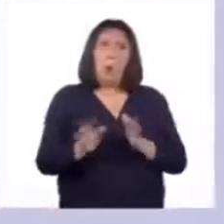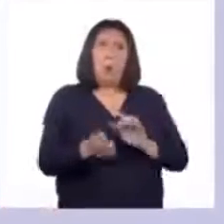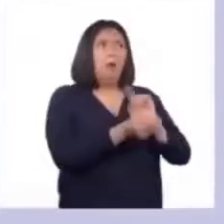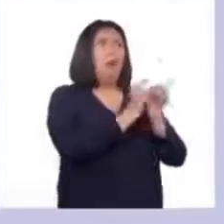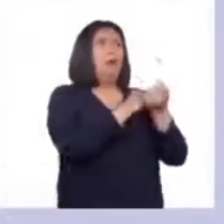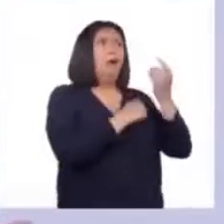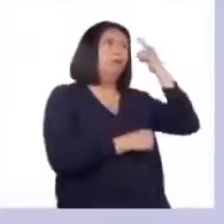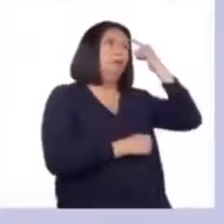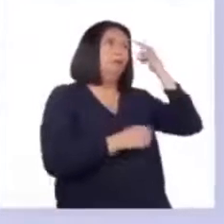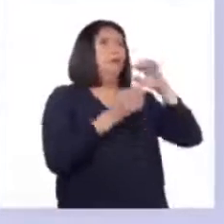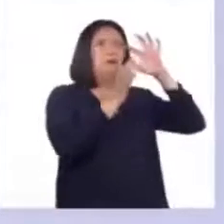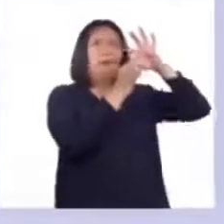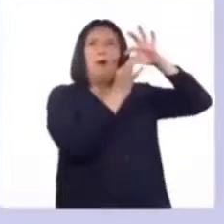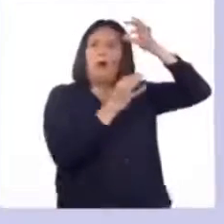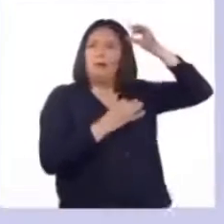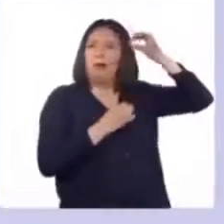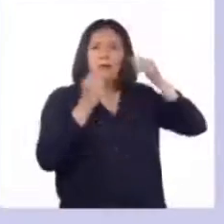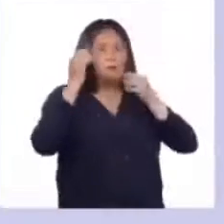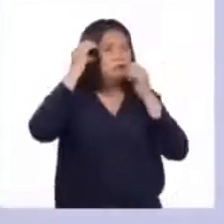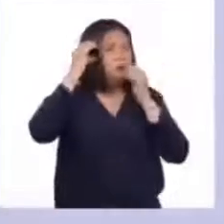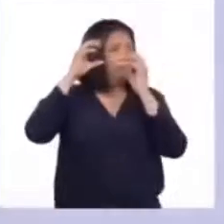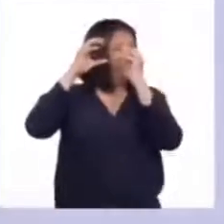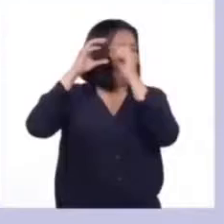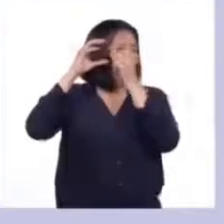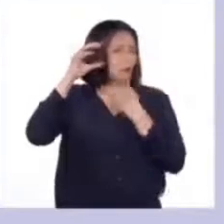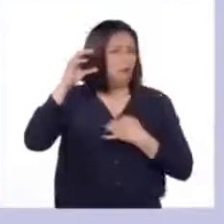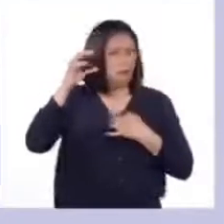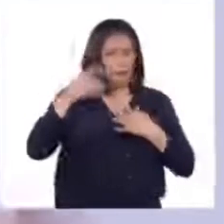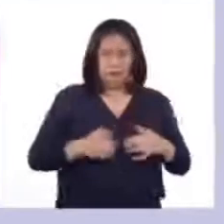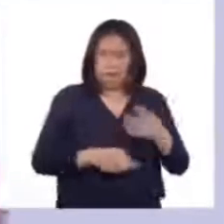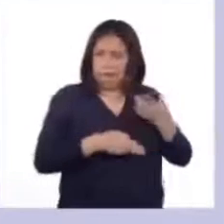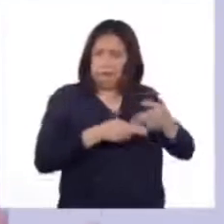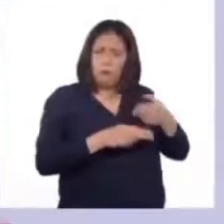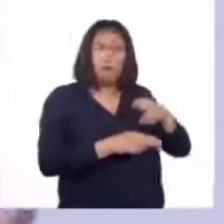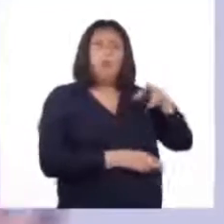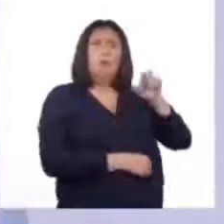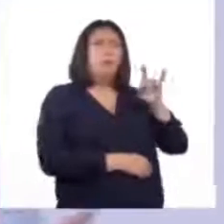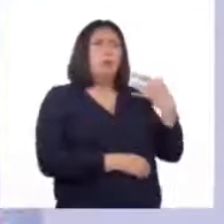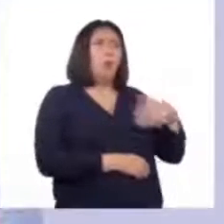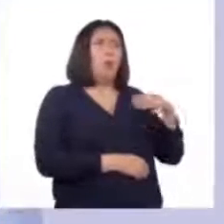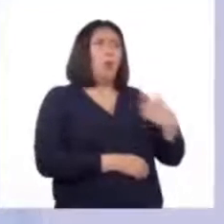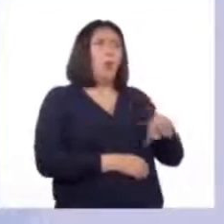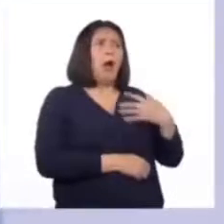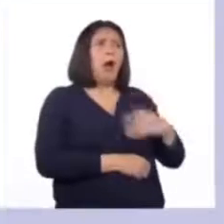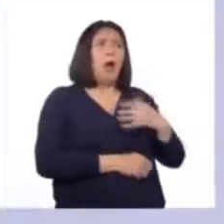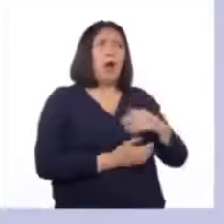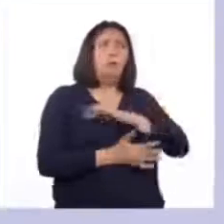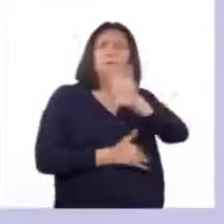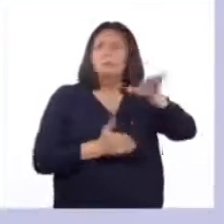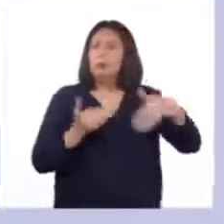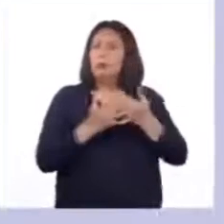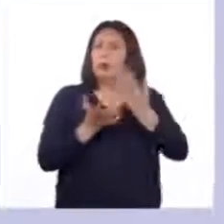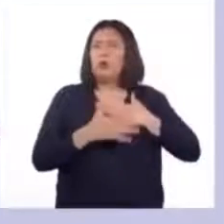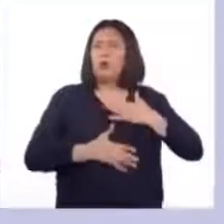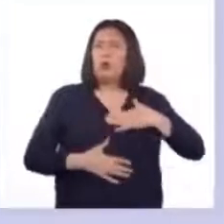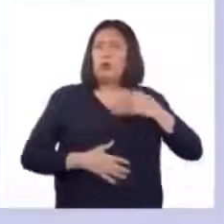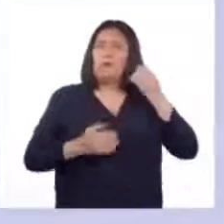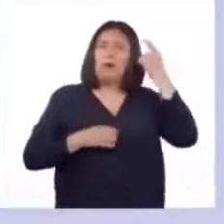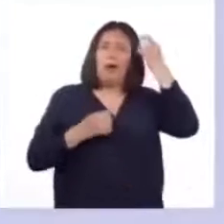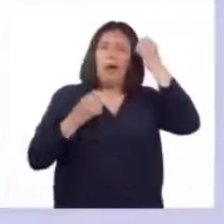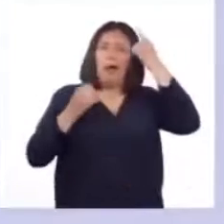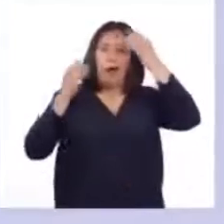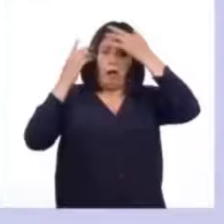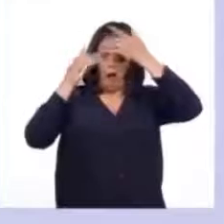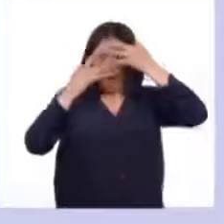hormonas, glándulas, madurez, pubertad. Hemos hecho juntos un super viaje por todo el cuerpo para poder entender